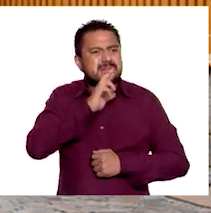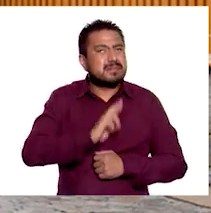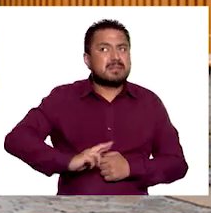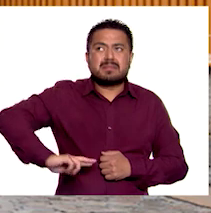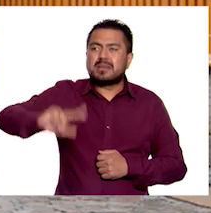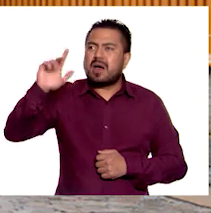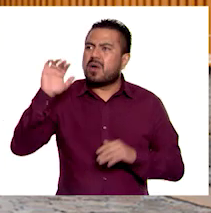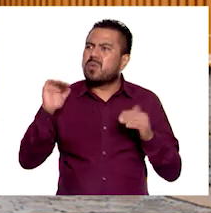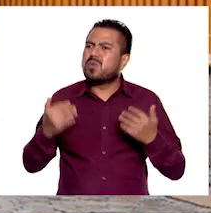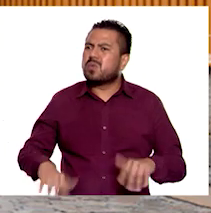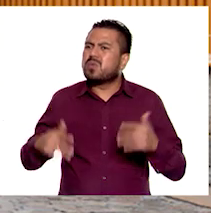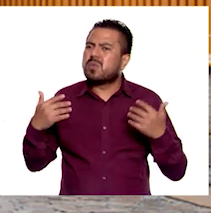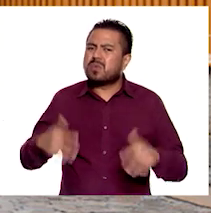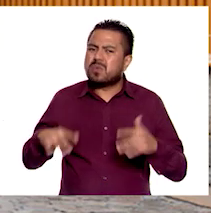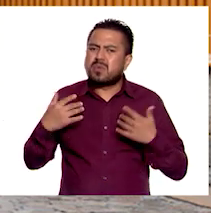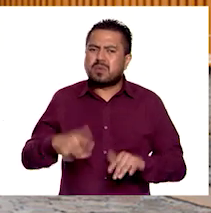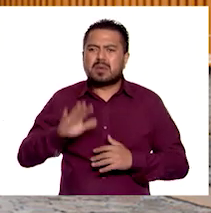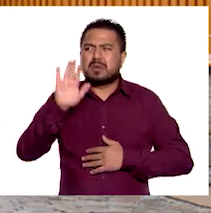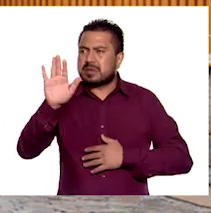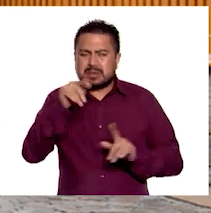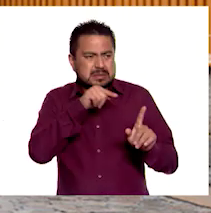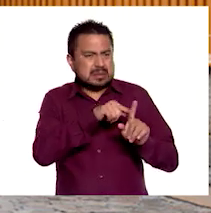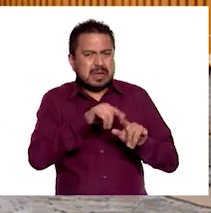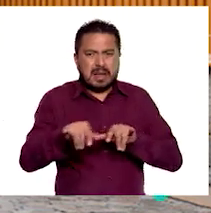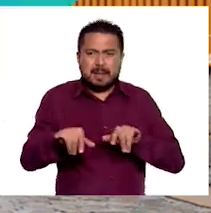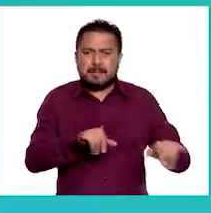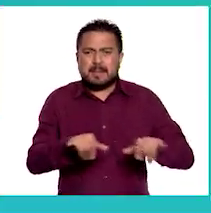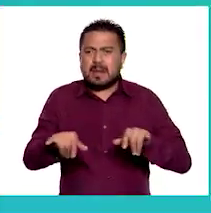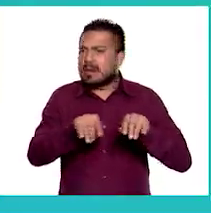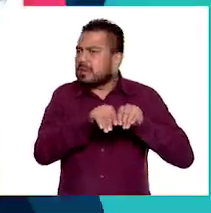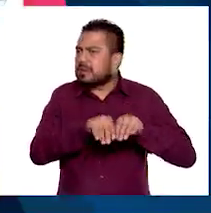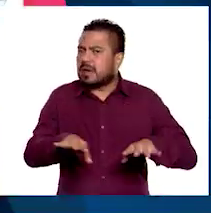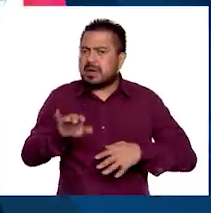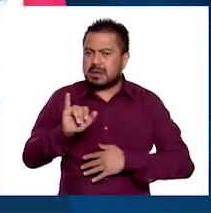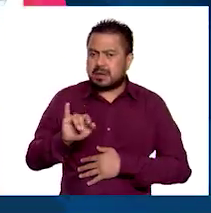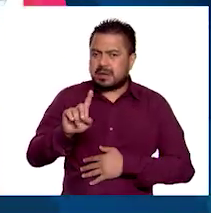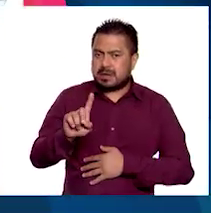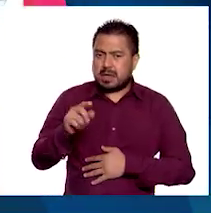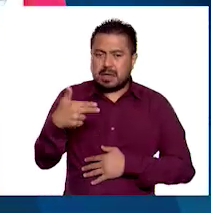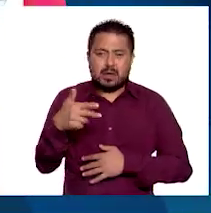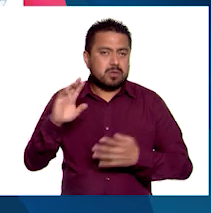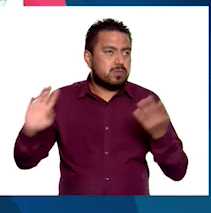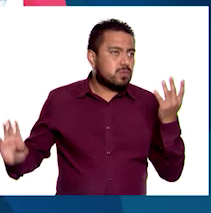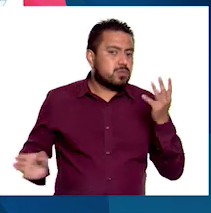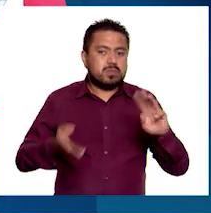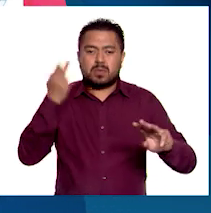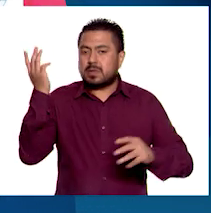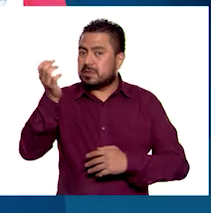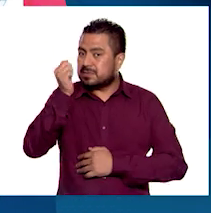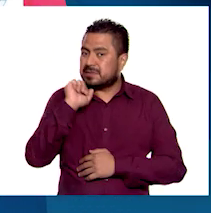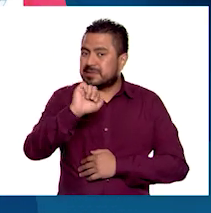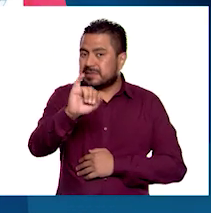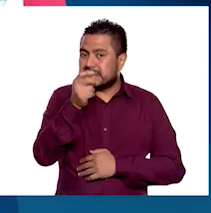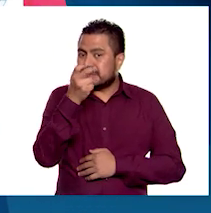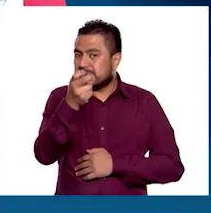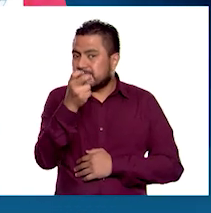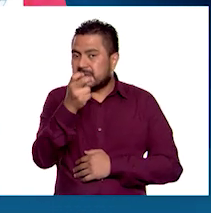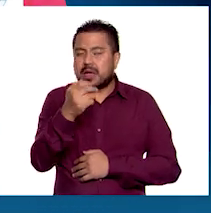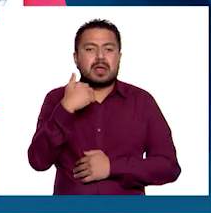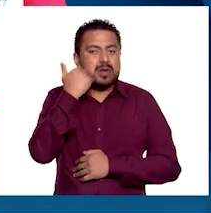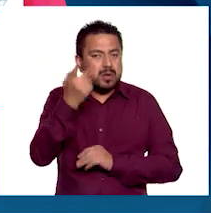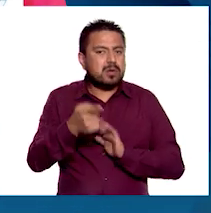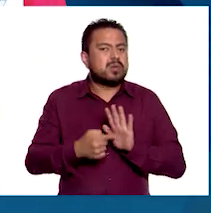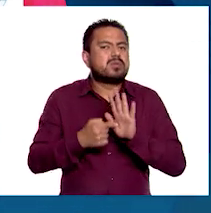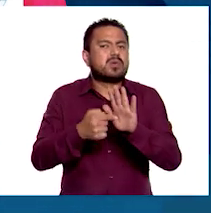Uy, pero este es nuestro mapa de distribución del IDH en el mundo. Así es. Y quiero